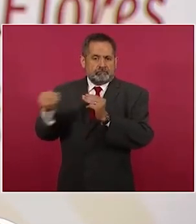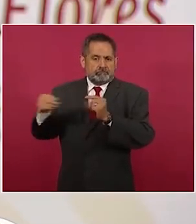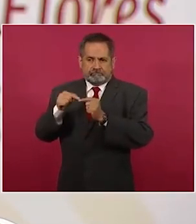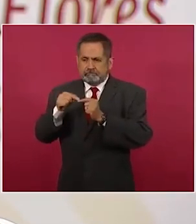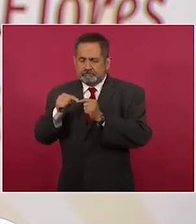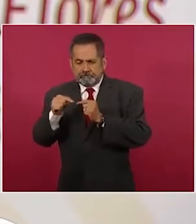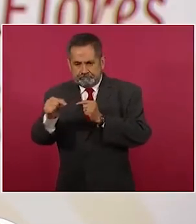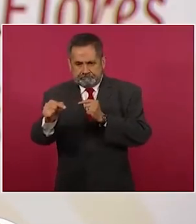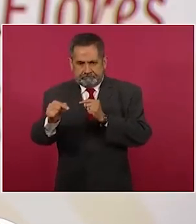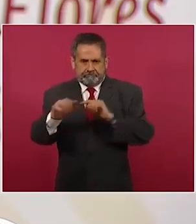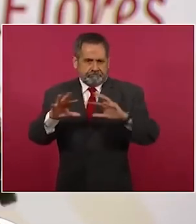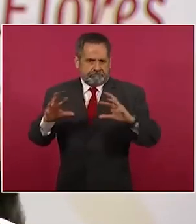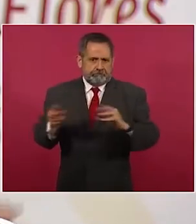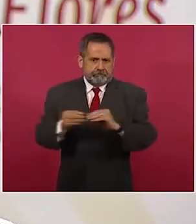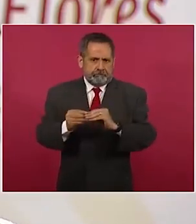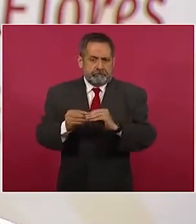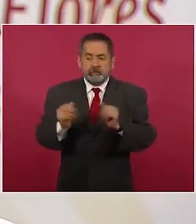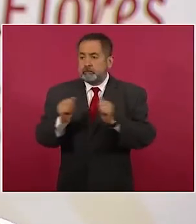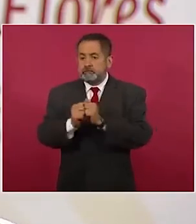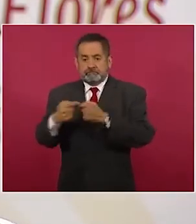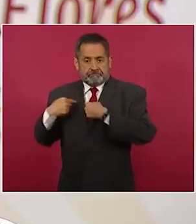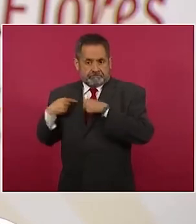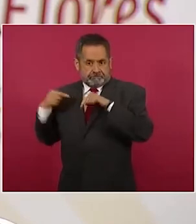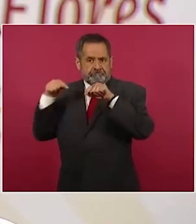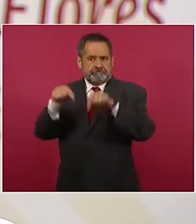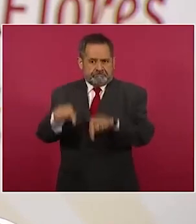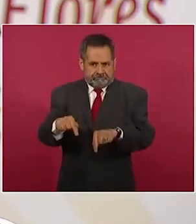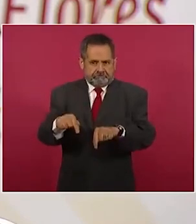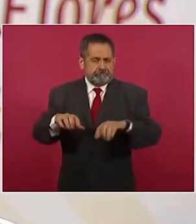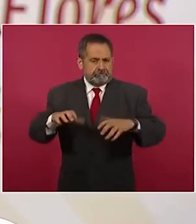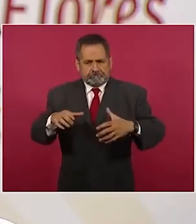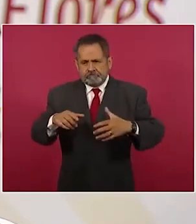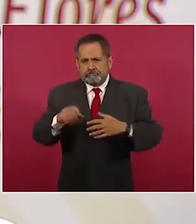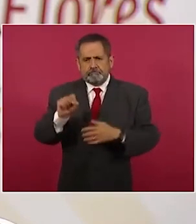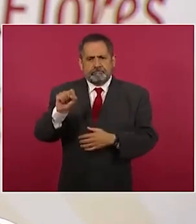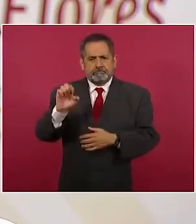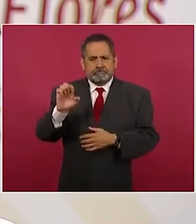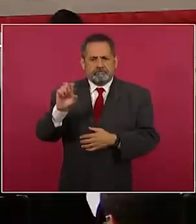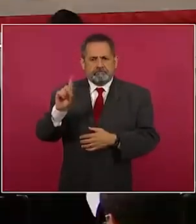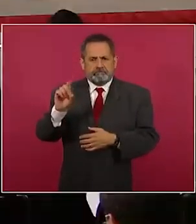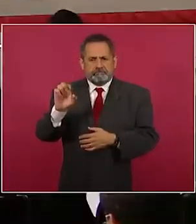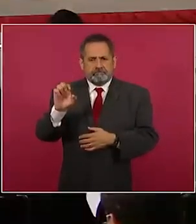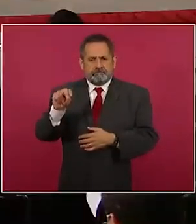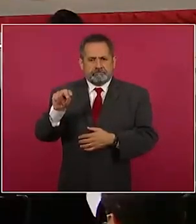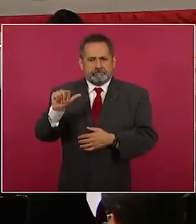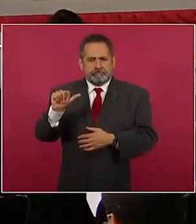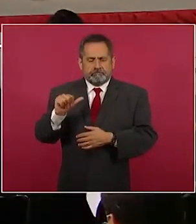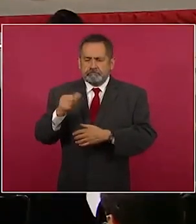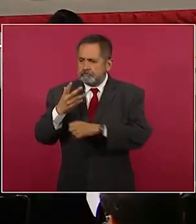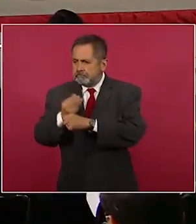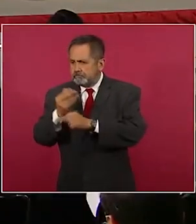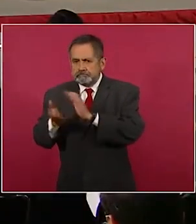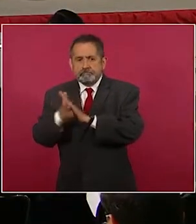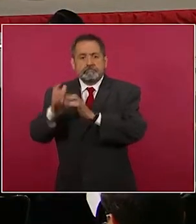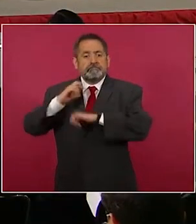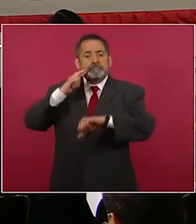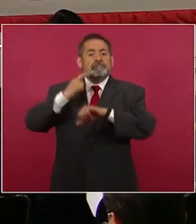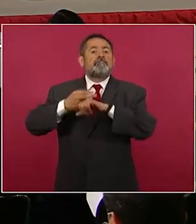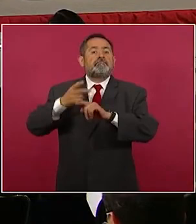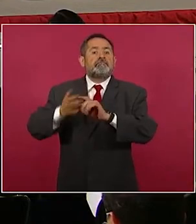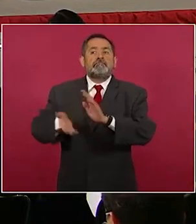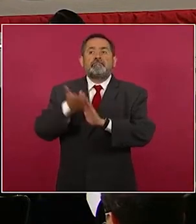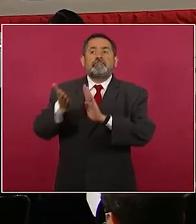Adicionalmente, ya con nuestra presencia en el sureste, Sedena está a cargo de la construcción del Aeropuerto Internacional de Tulum,